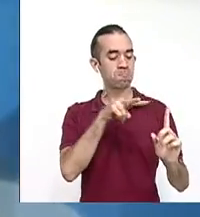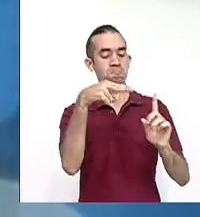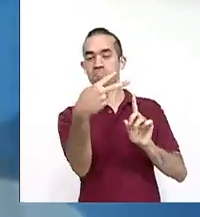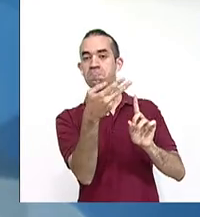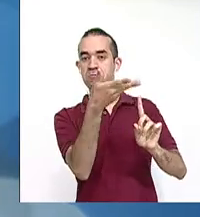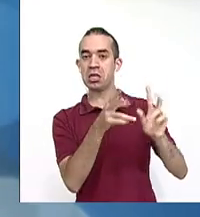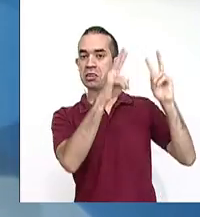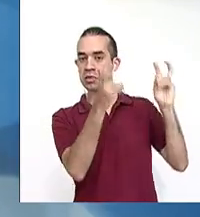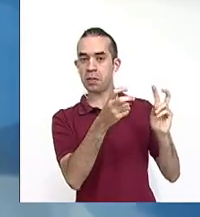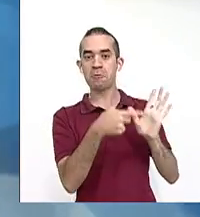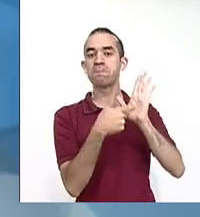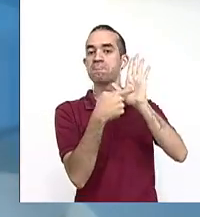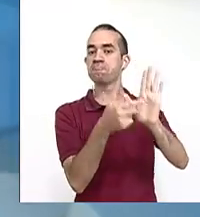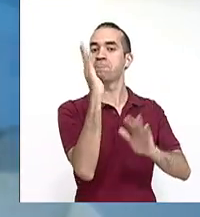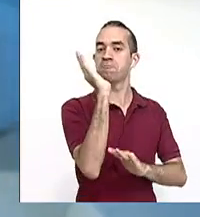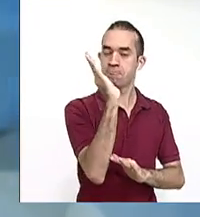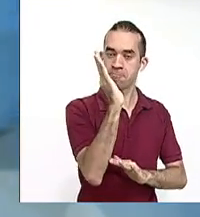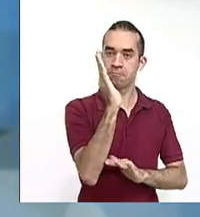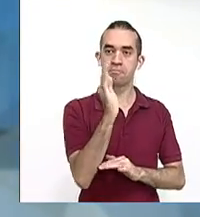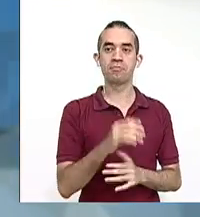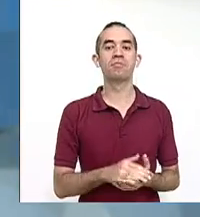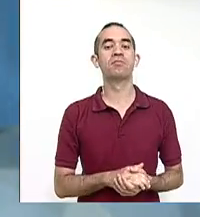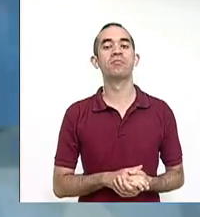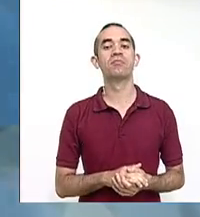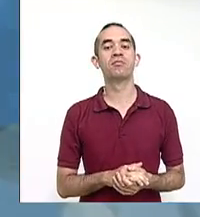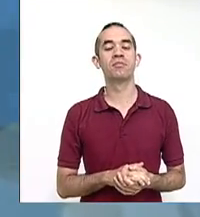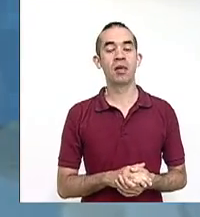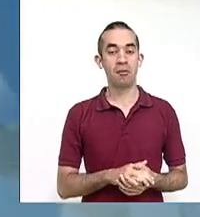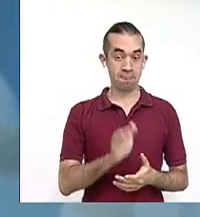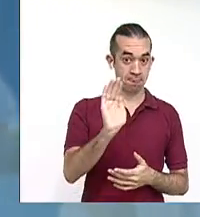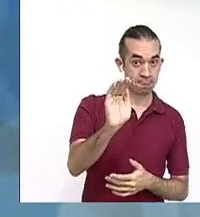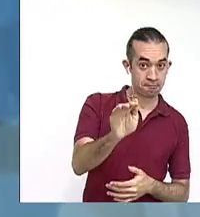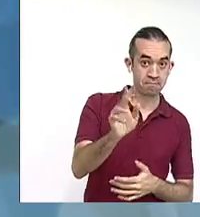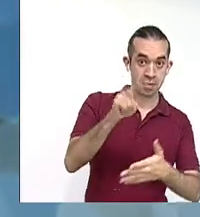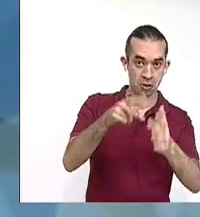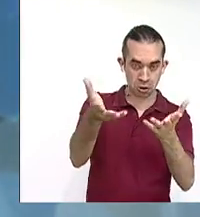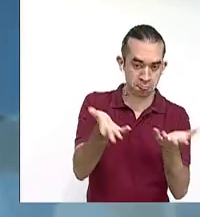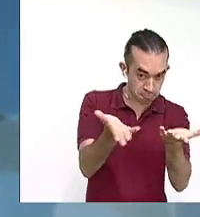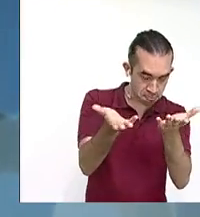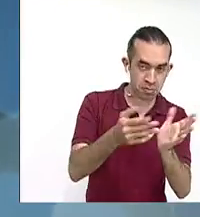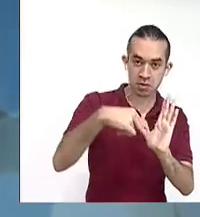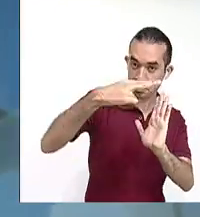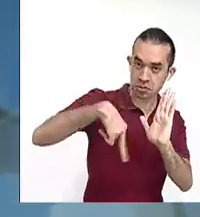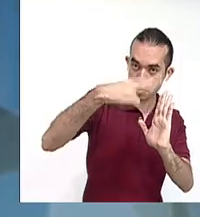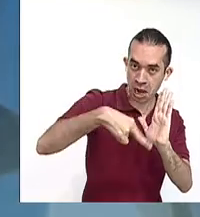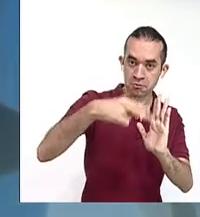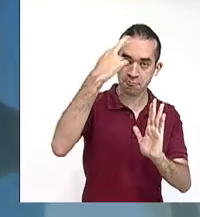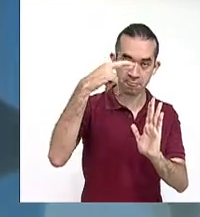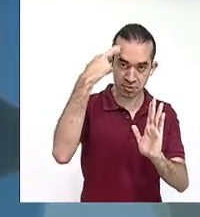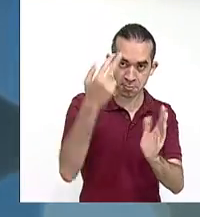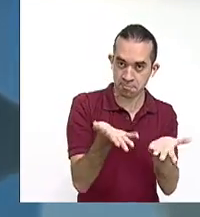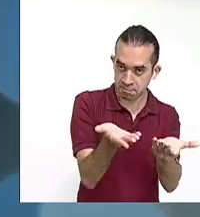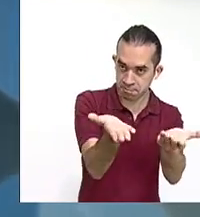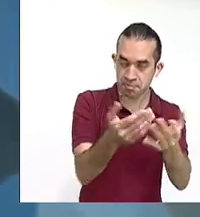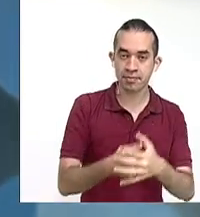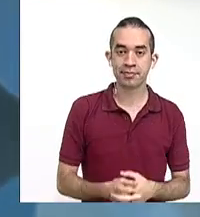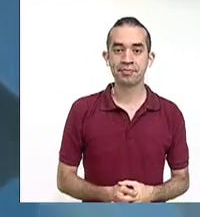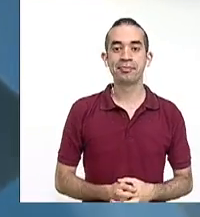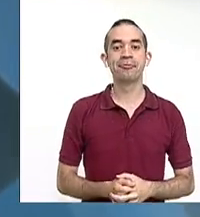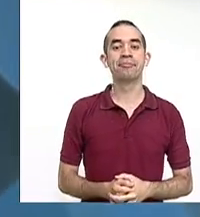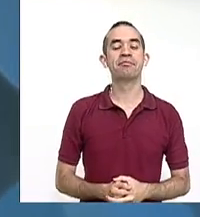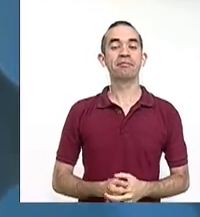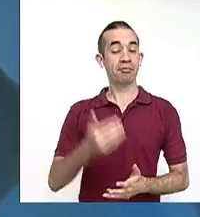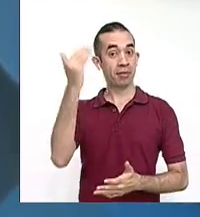sobre la temática y va a motivar al lector a que haga una lectura, una reflexión. El